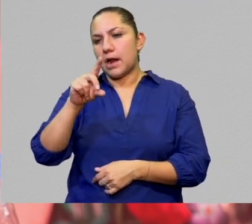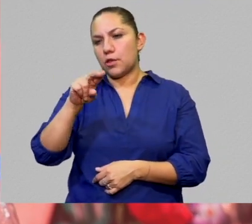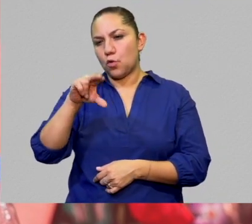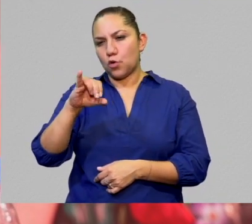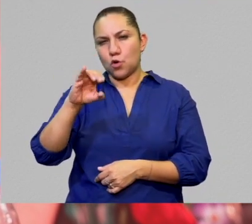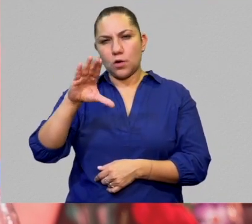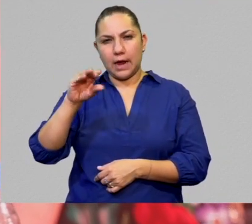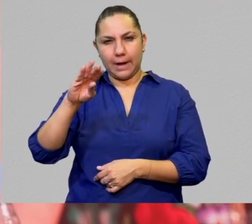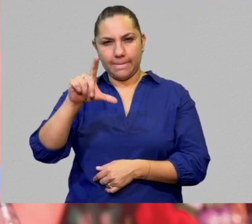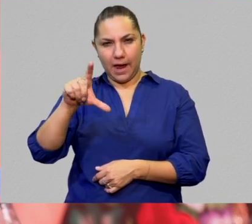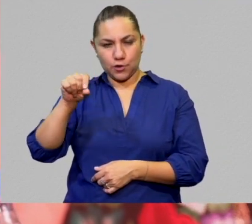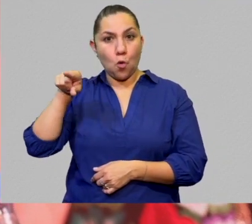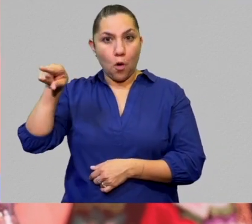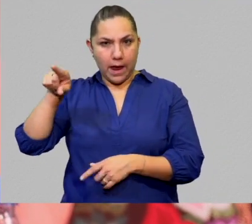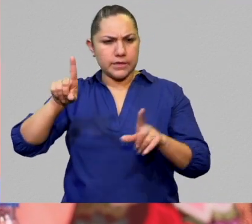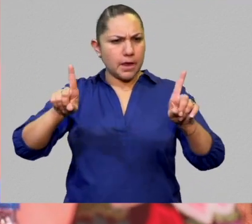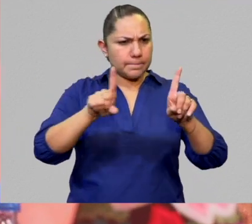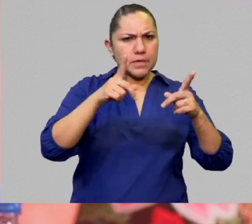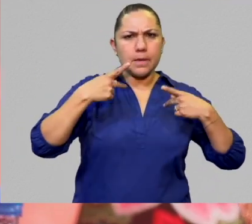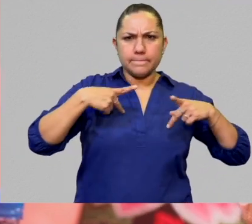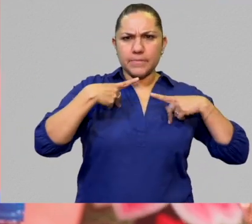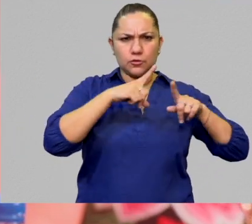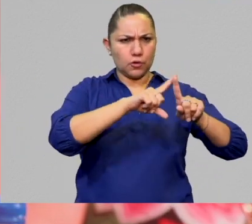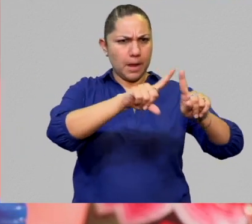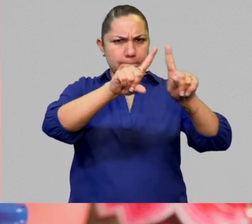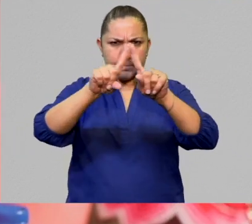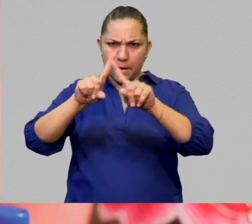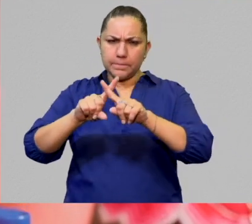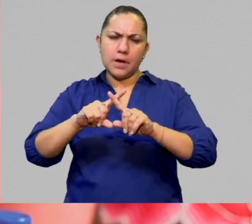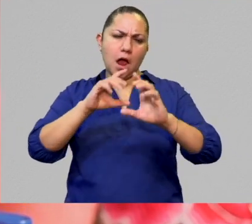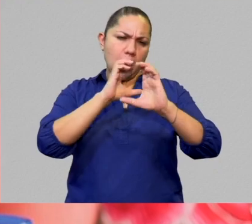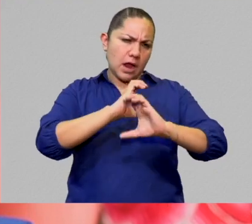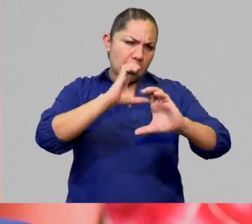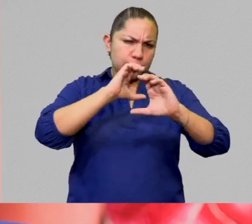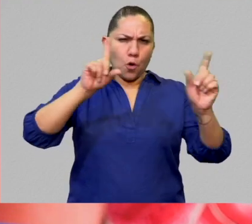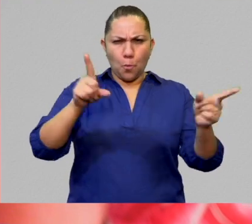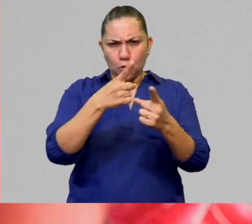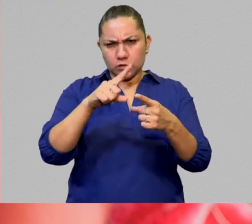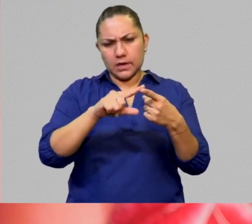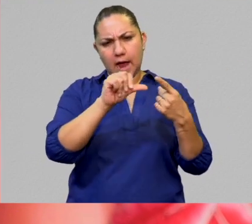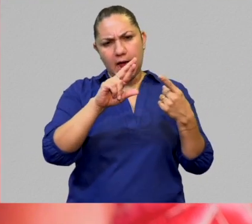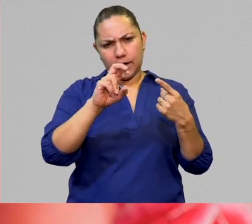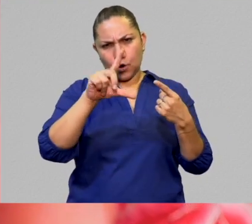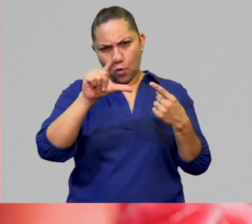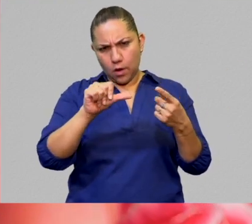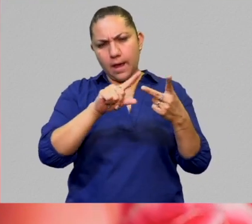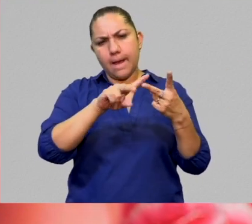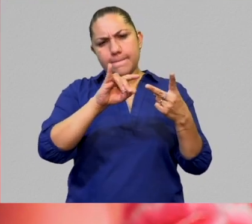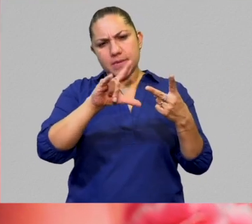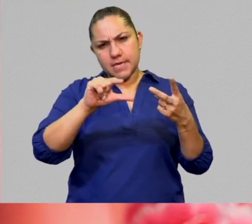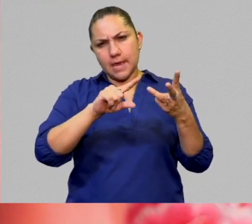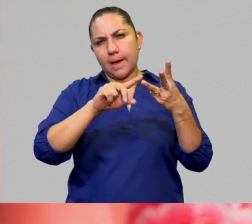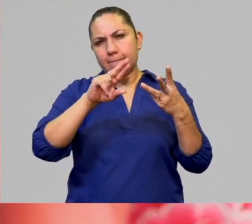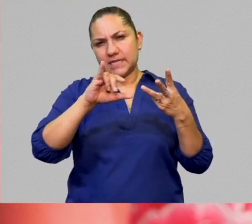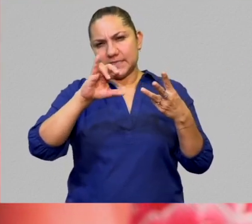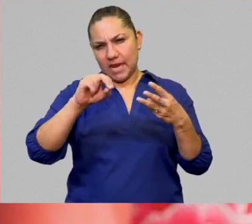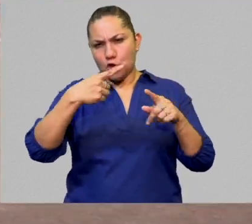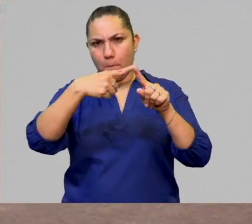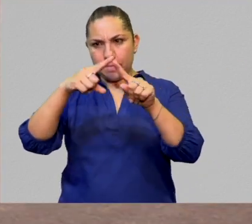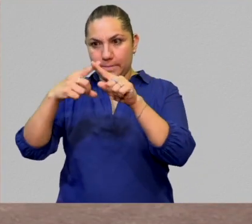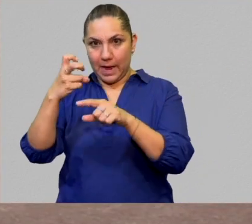náhuatl Mardonio Carballo, quien ha trabajado al lado de músicos como Los Arreolas, Juan Pablo Villa y Guillermo Briseño.